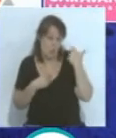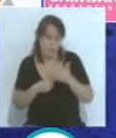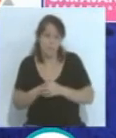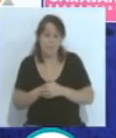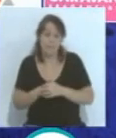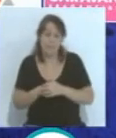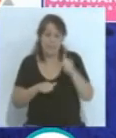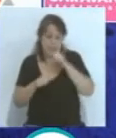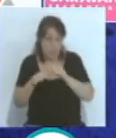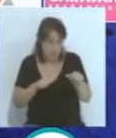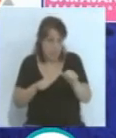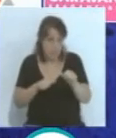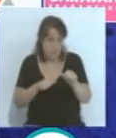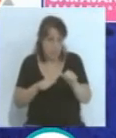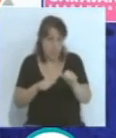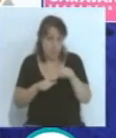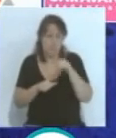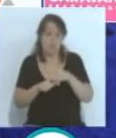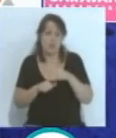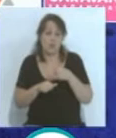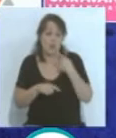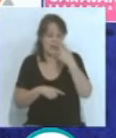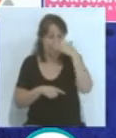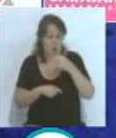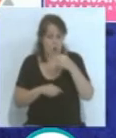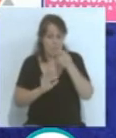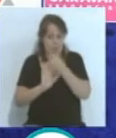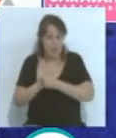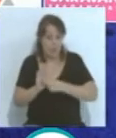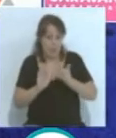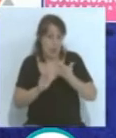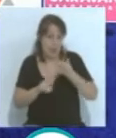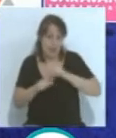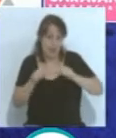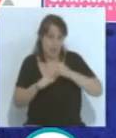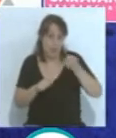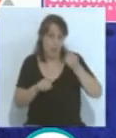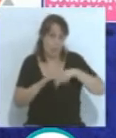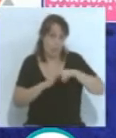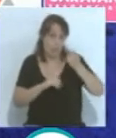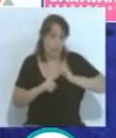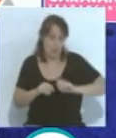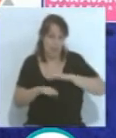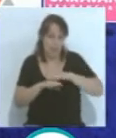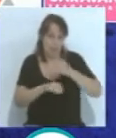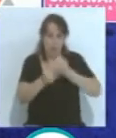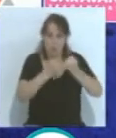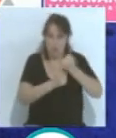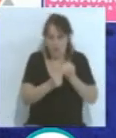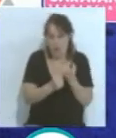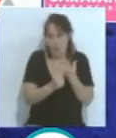A partir de ahí, yo creo que se han ido tomando una serie de medidas en la liga de fútbol profesional para fortalecer el apartado económico,